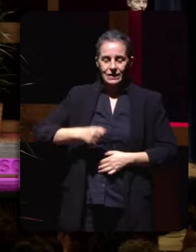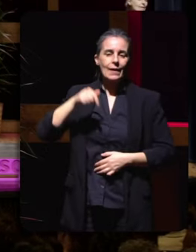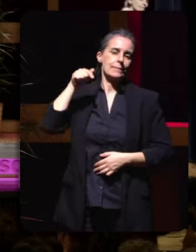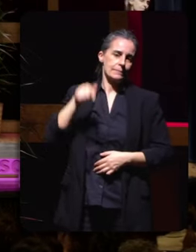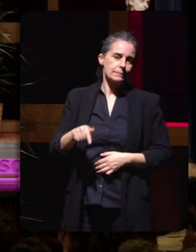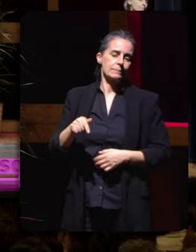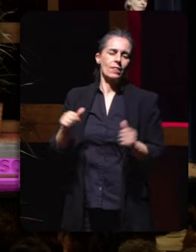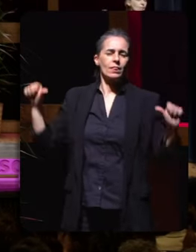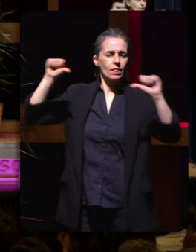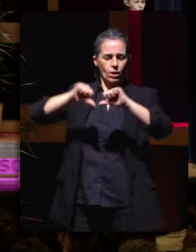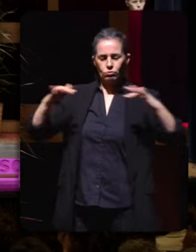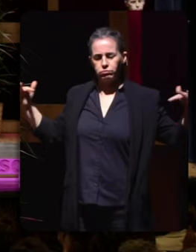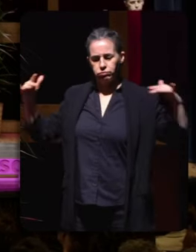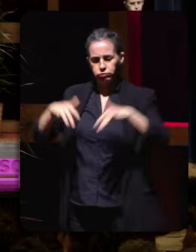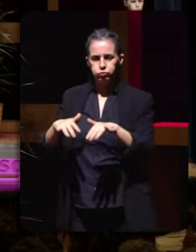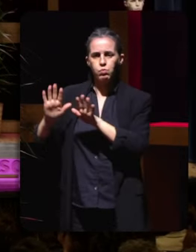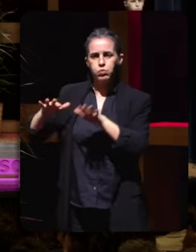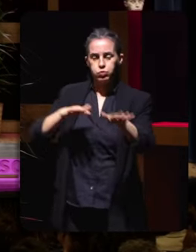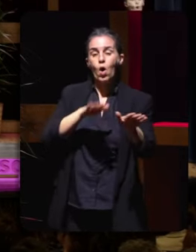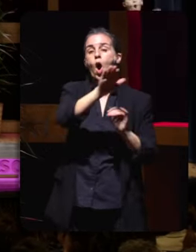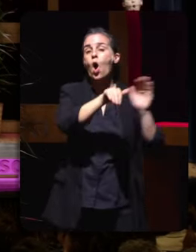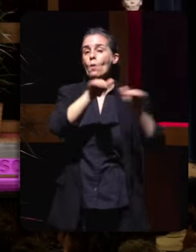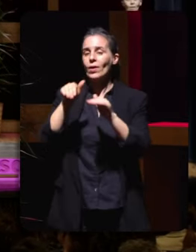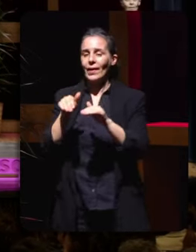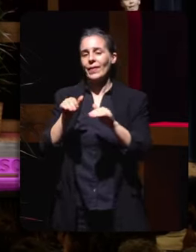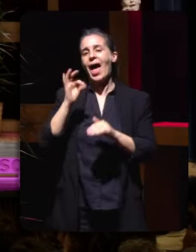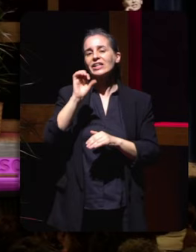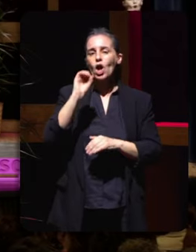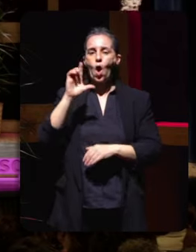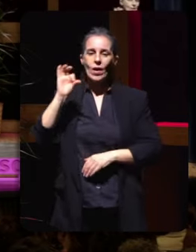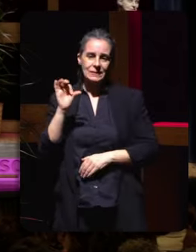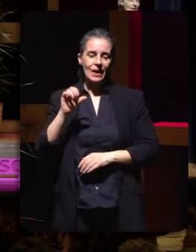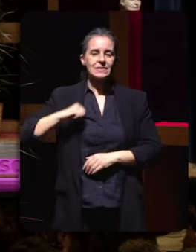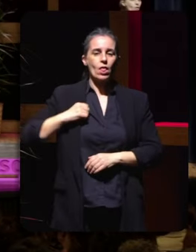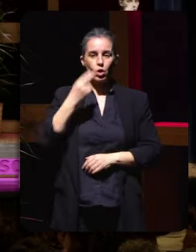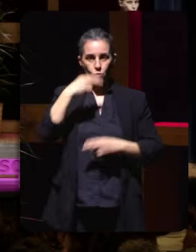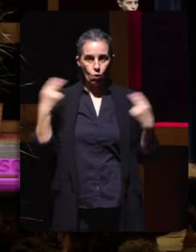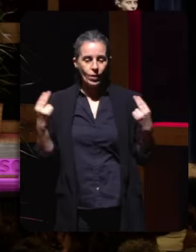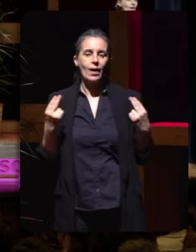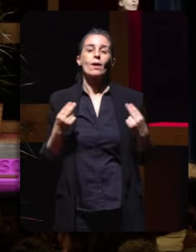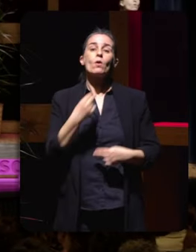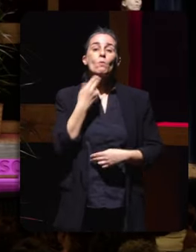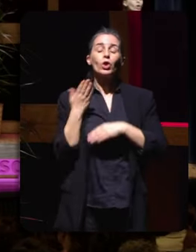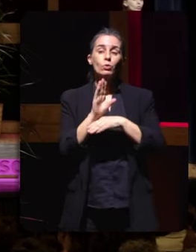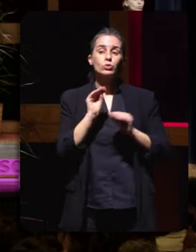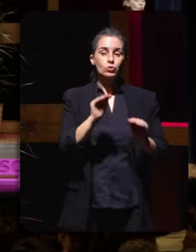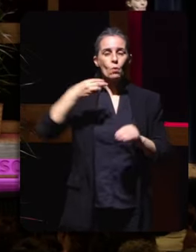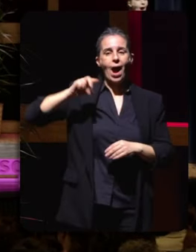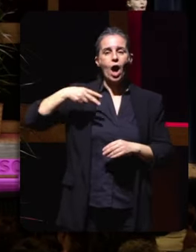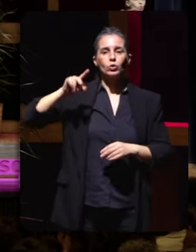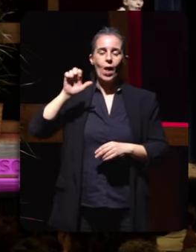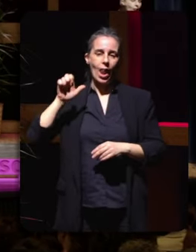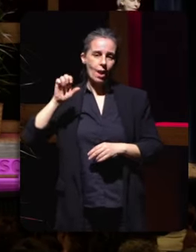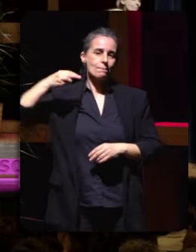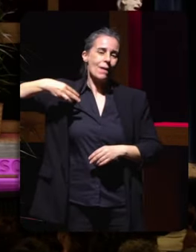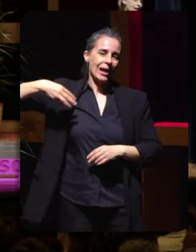pública cunha gran movilización convocada pola plataforma SOS de sanidade pública o seu voceiro Manuel Martín asegura quina ser que será